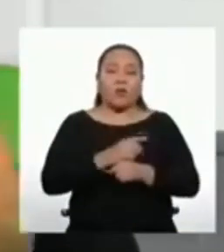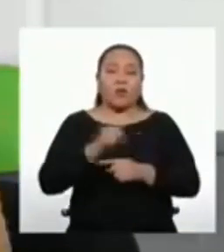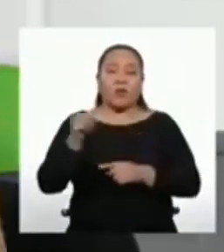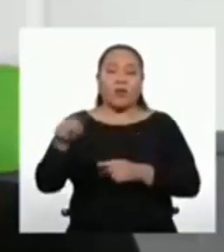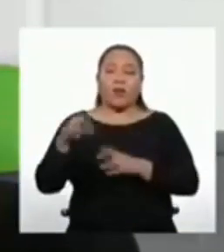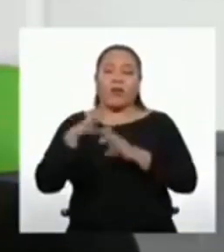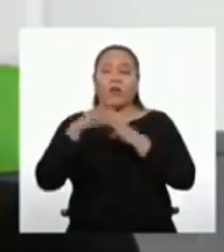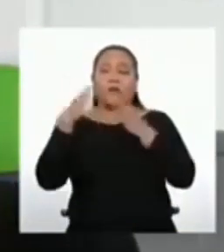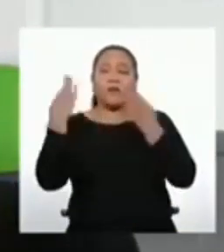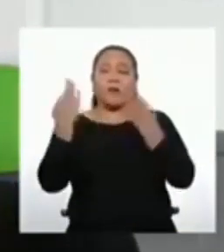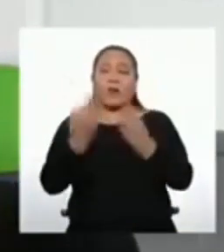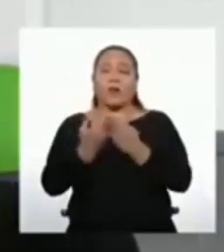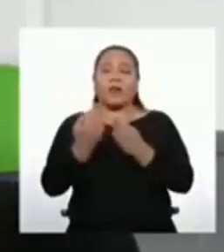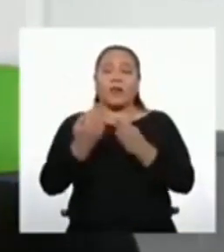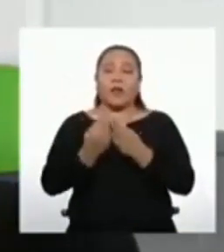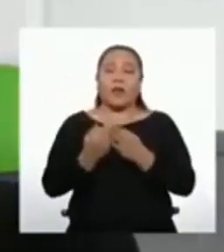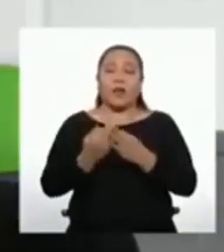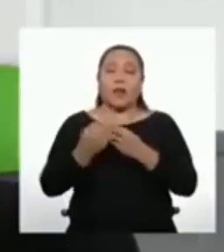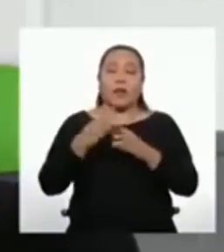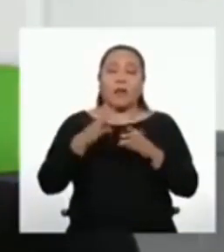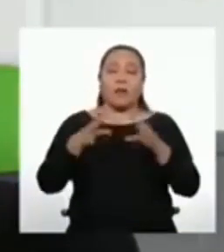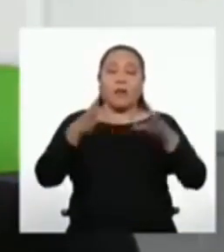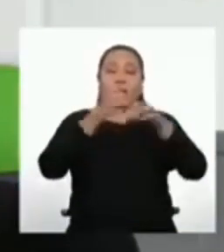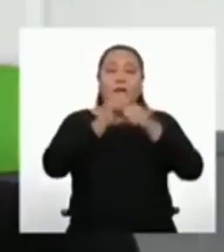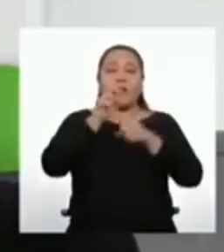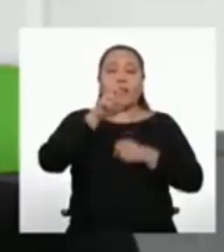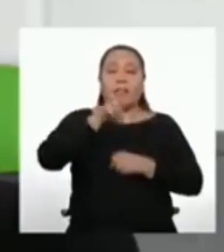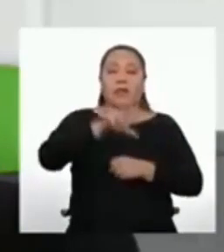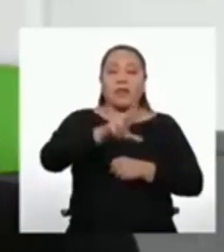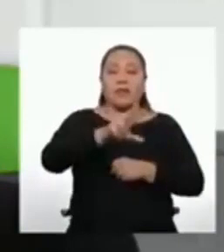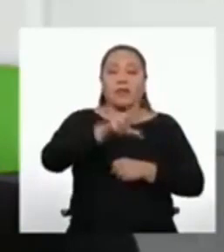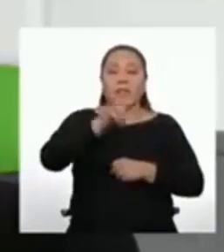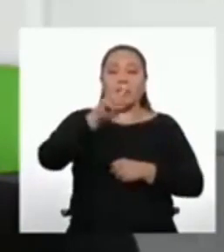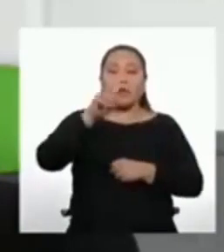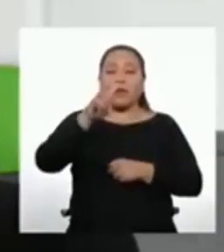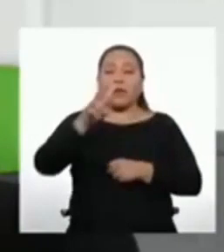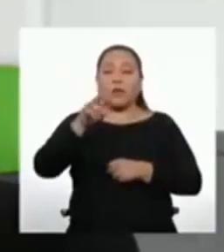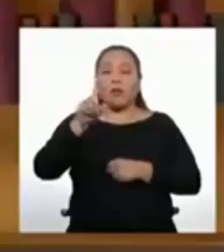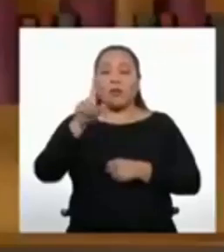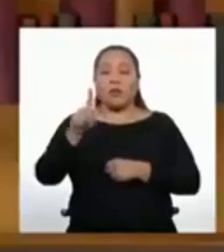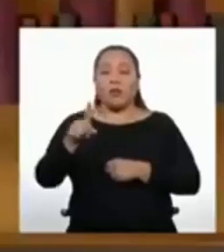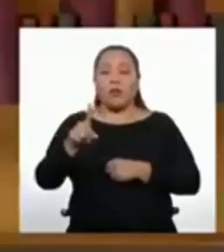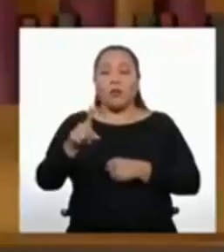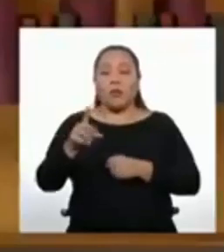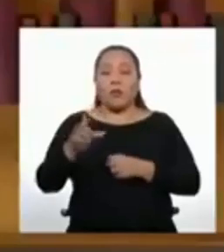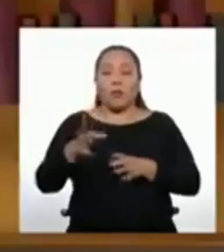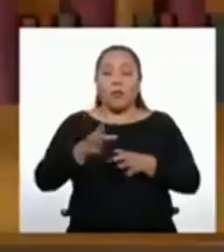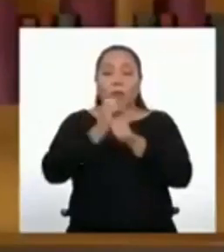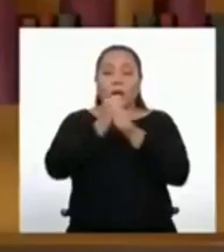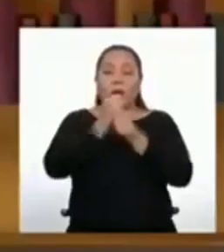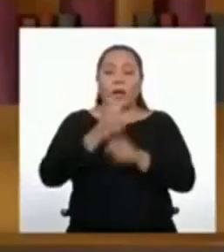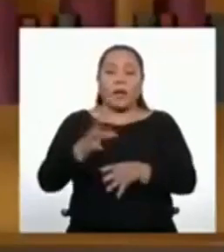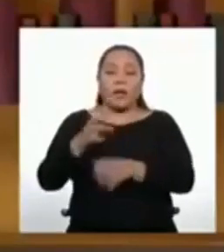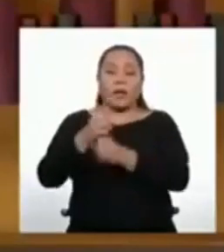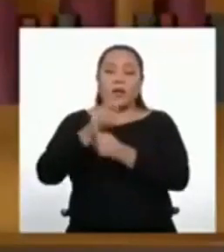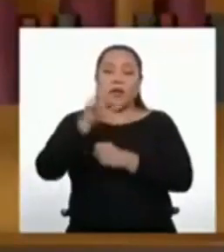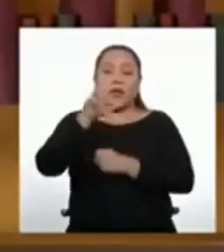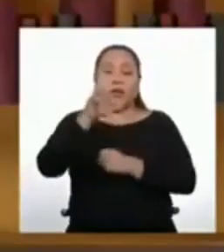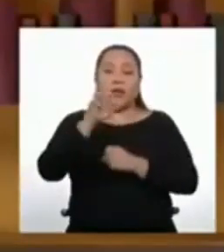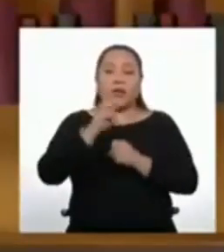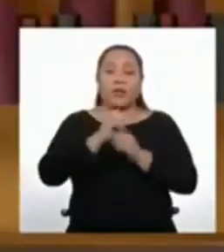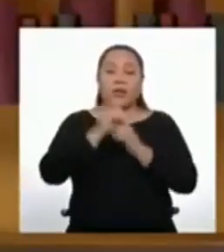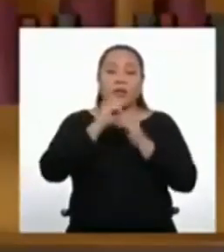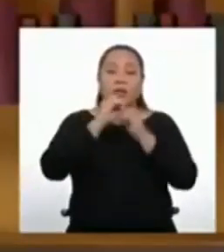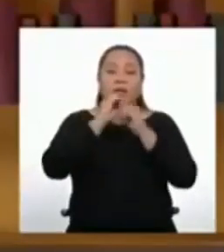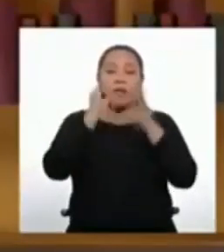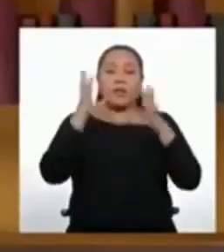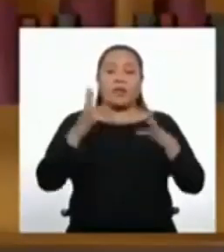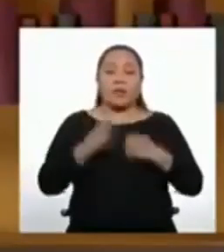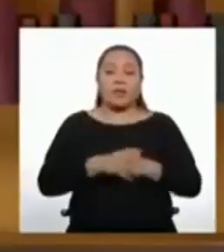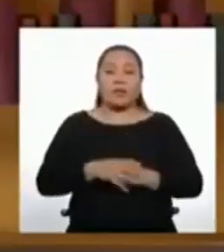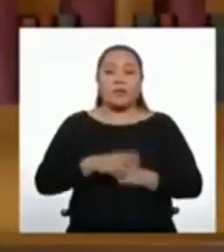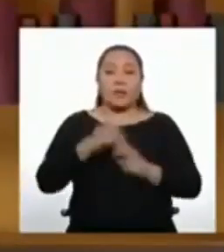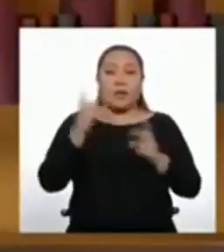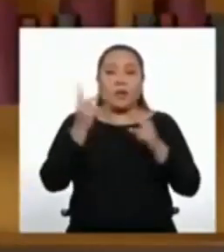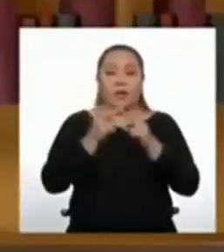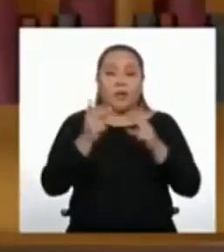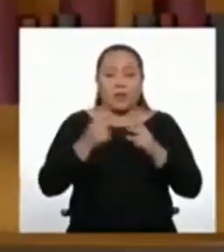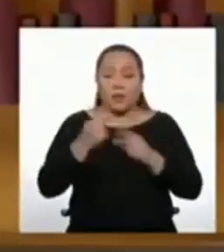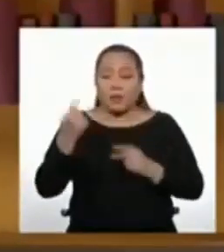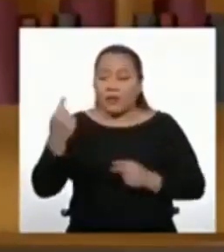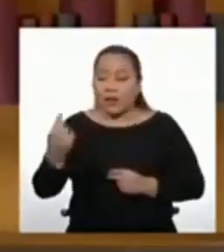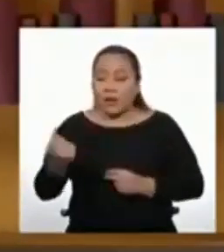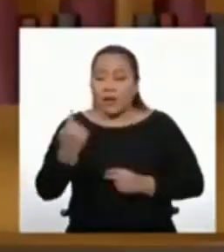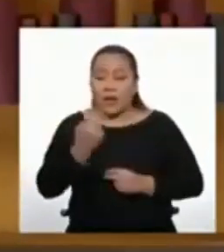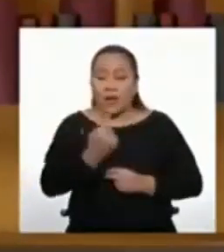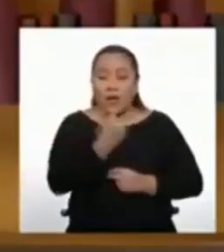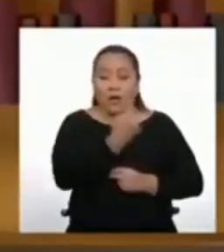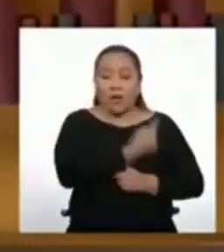La familia ha producido 321 paquetes de mascarillas en 30 días. ¡Perfecto, Yanira! Si cada paquete vale 20